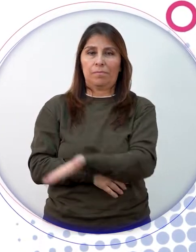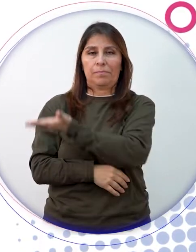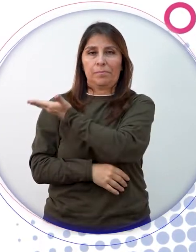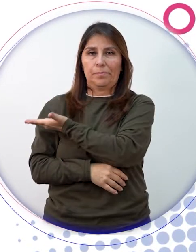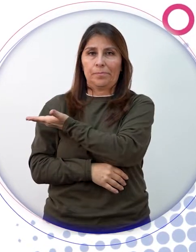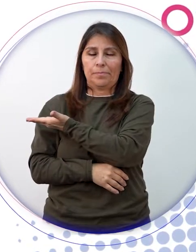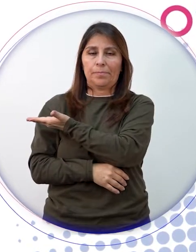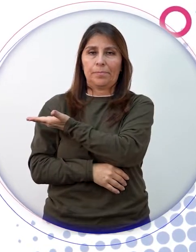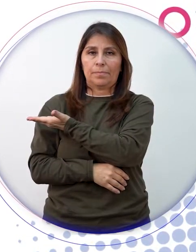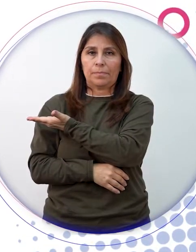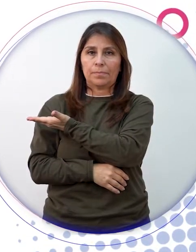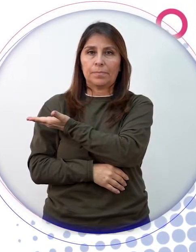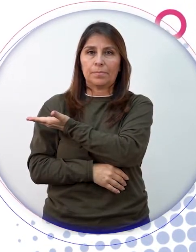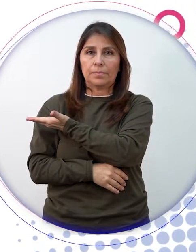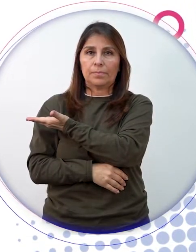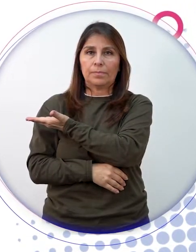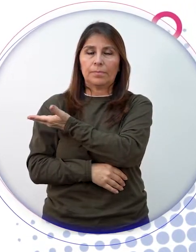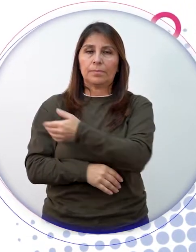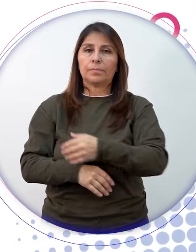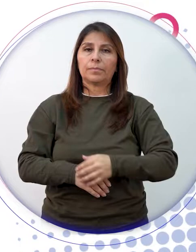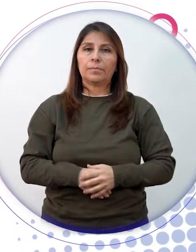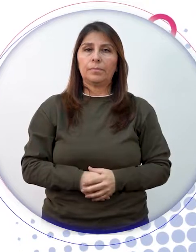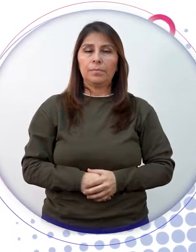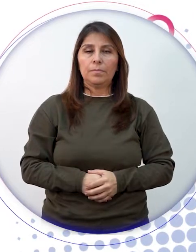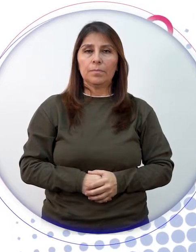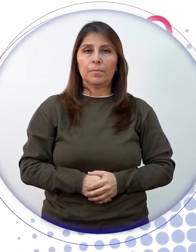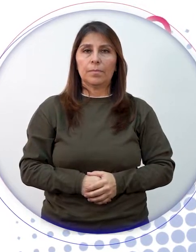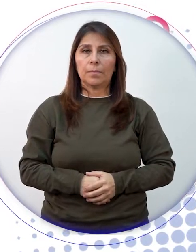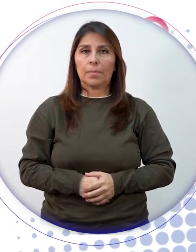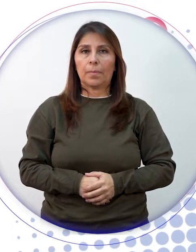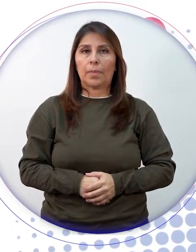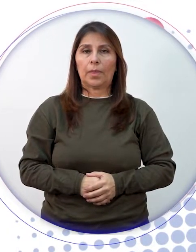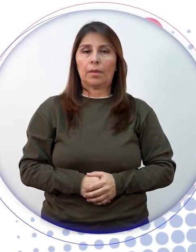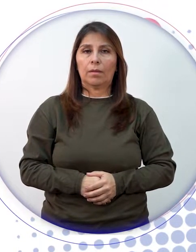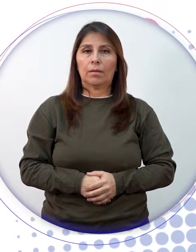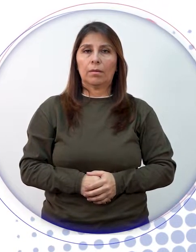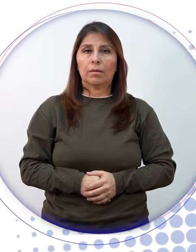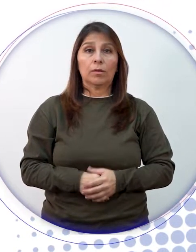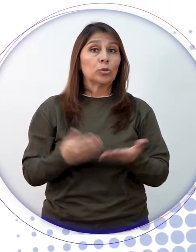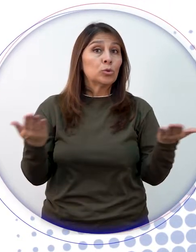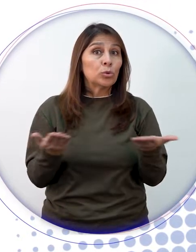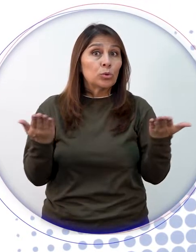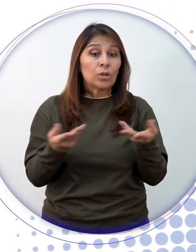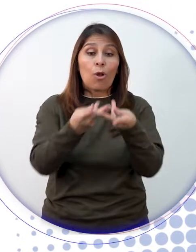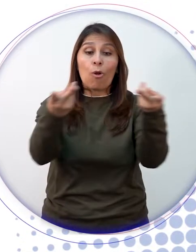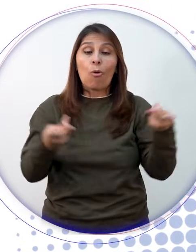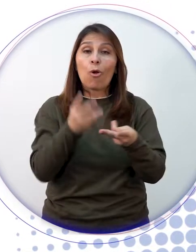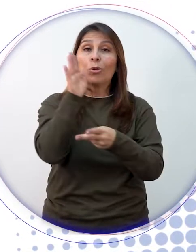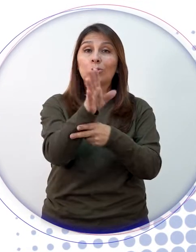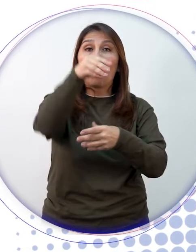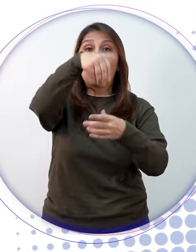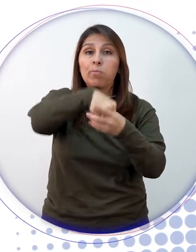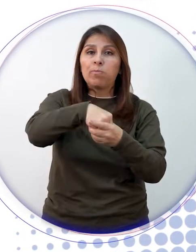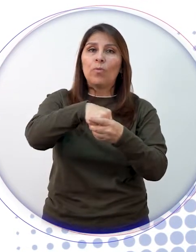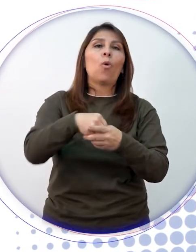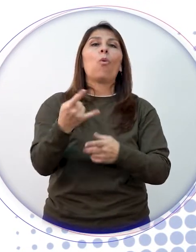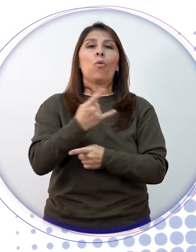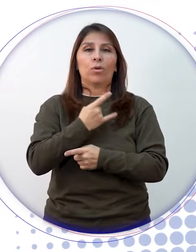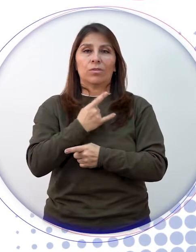.upn.edu.co En el sitio La Universidad